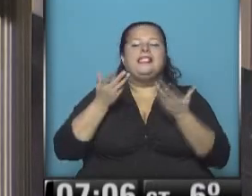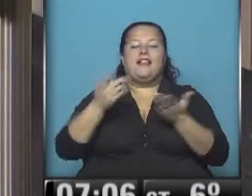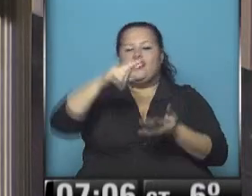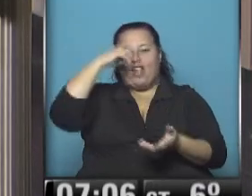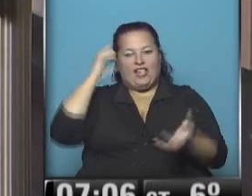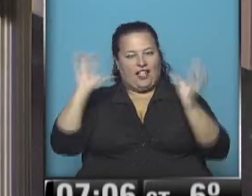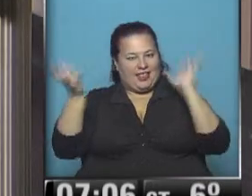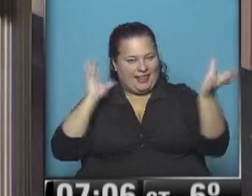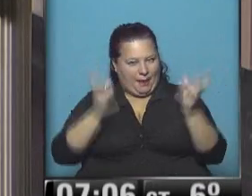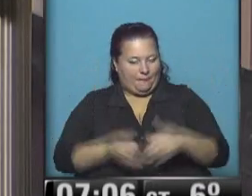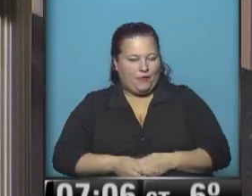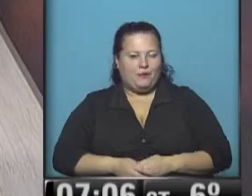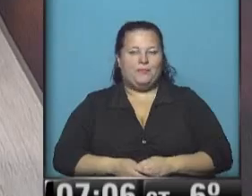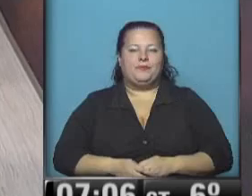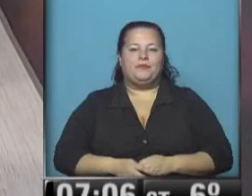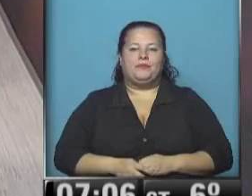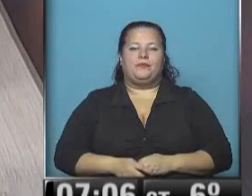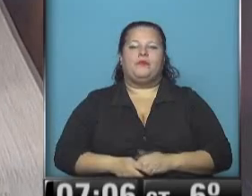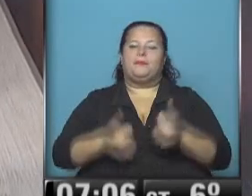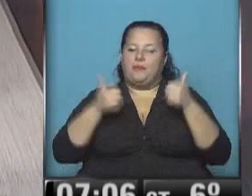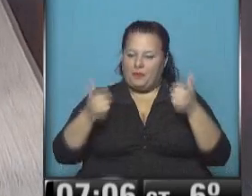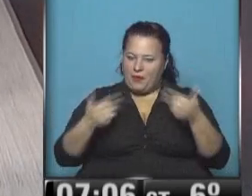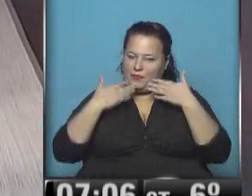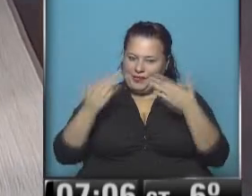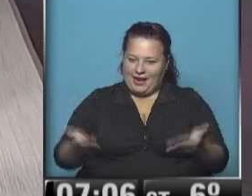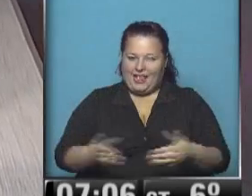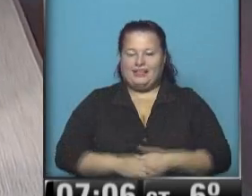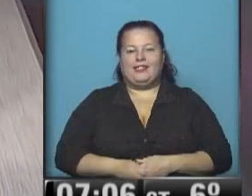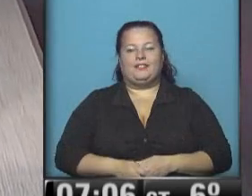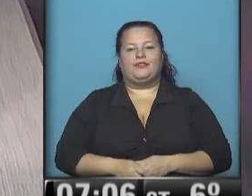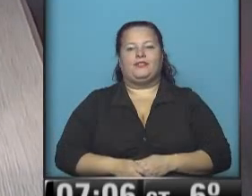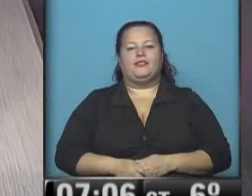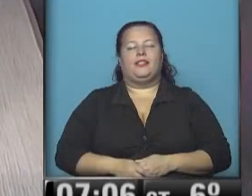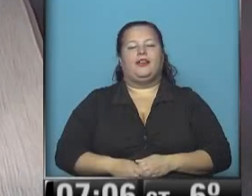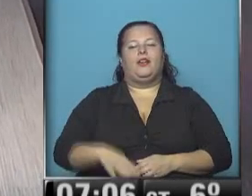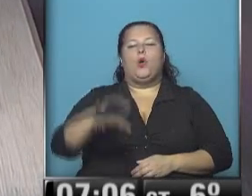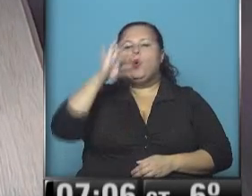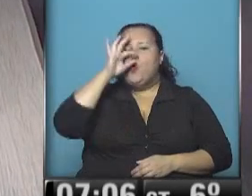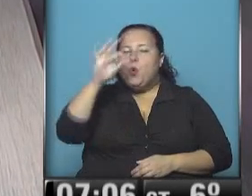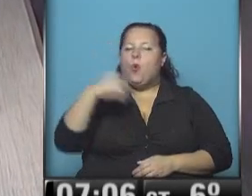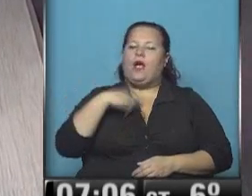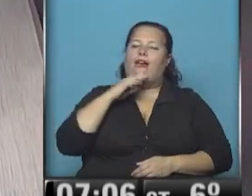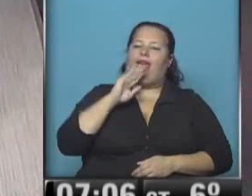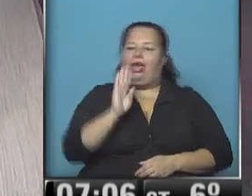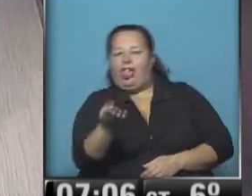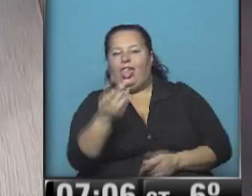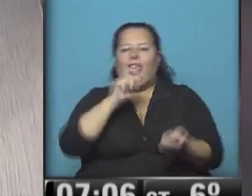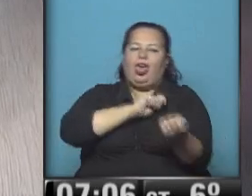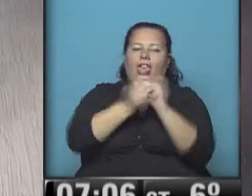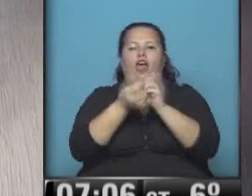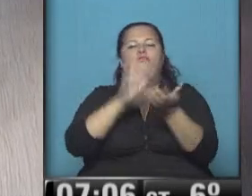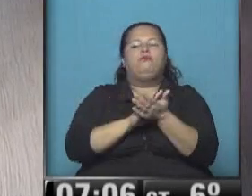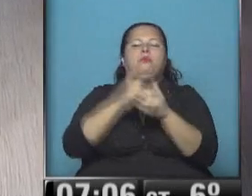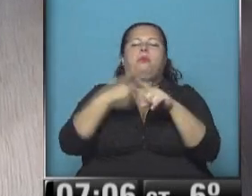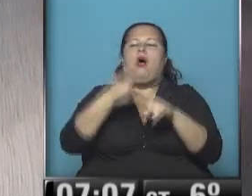Servicio Meteorológico Nacional. Bien, Nadia, muchas gracias. Nunca hemos cambiado nuestra visión por